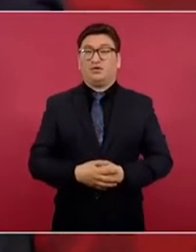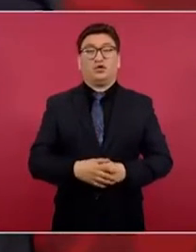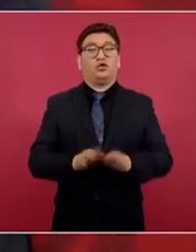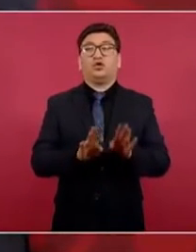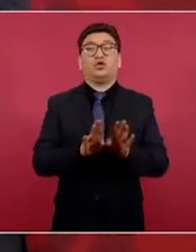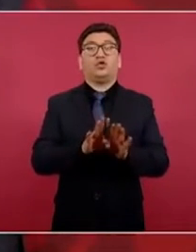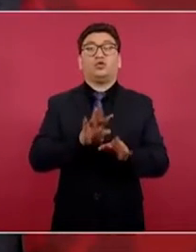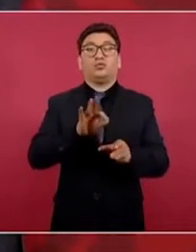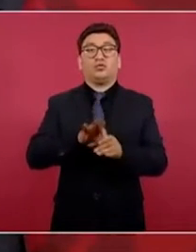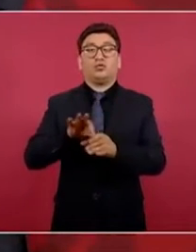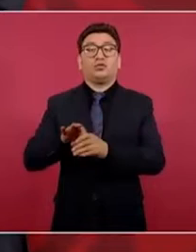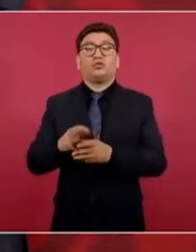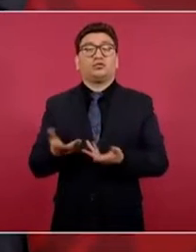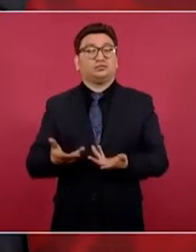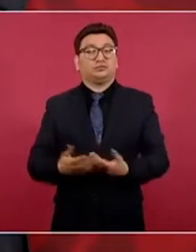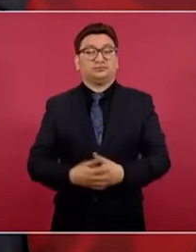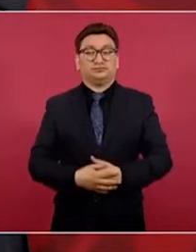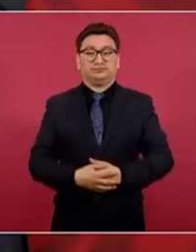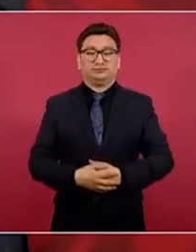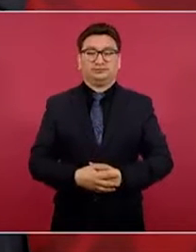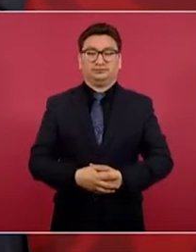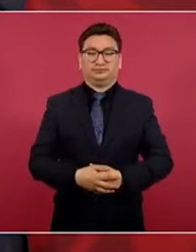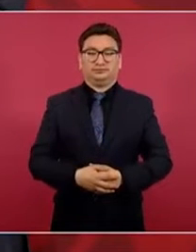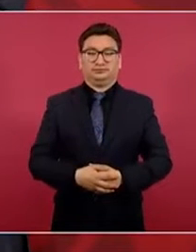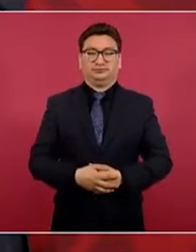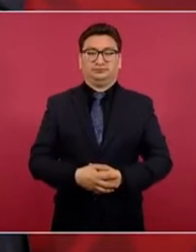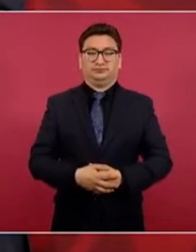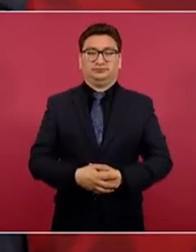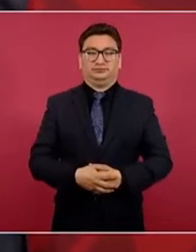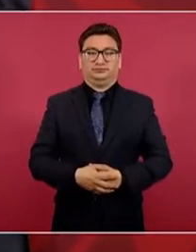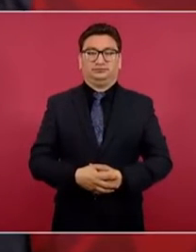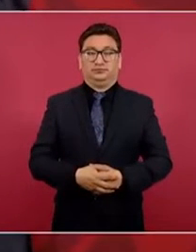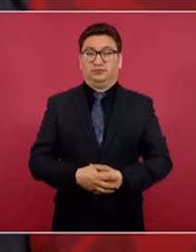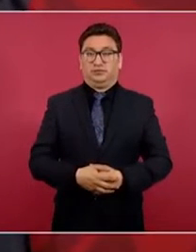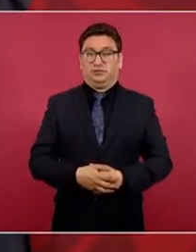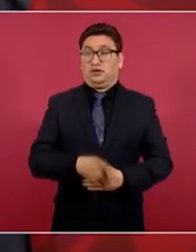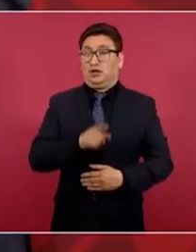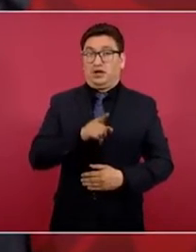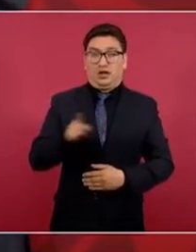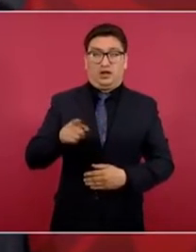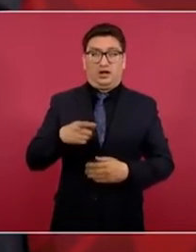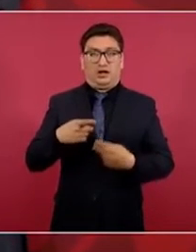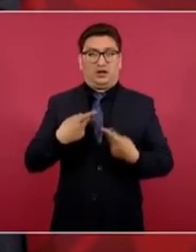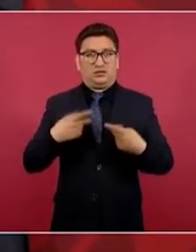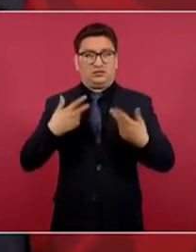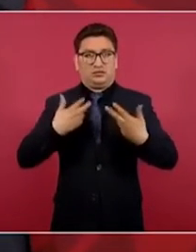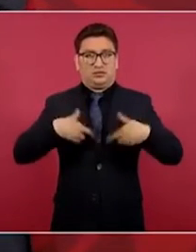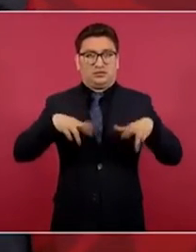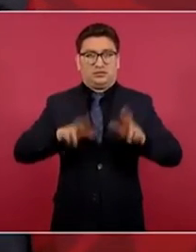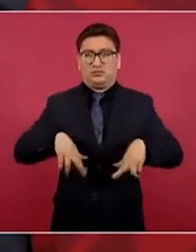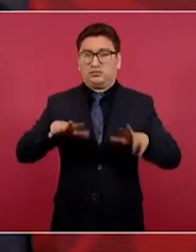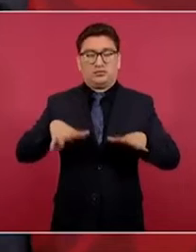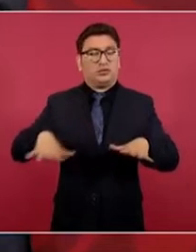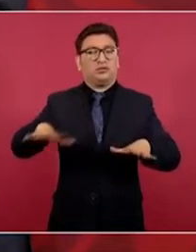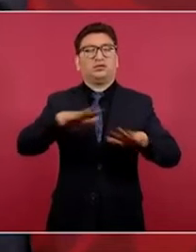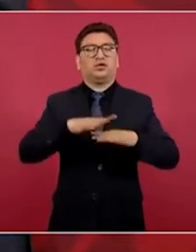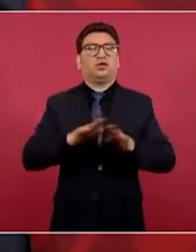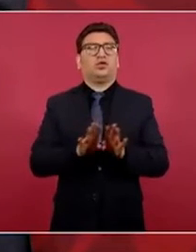votar los representantes populares.